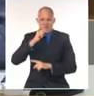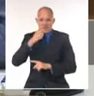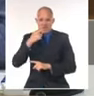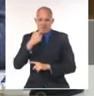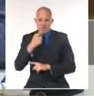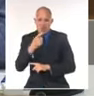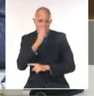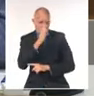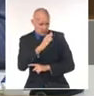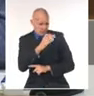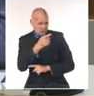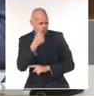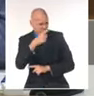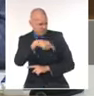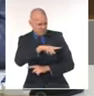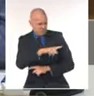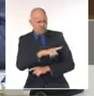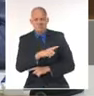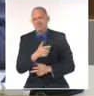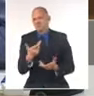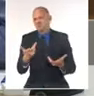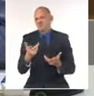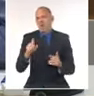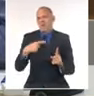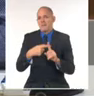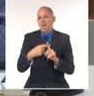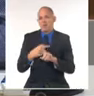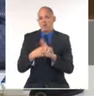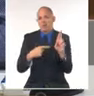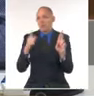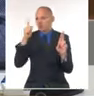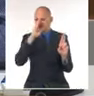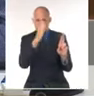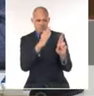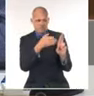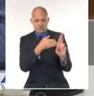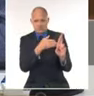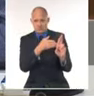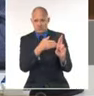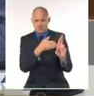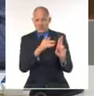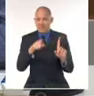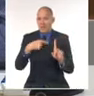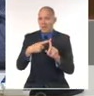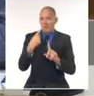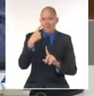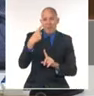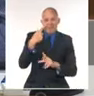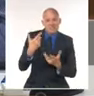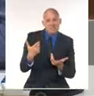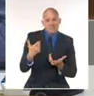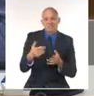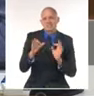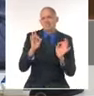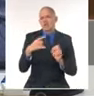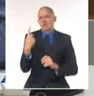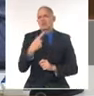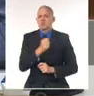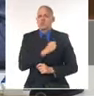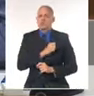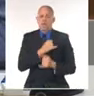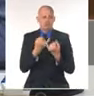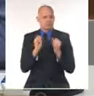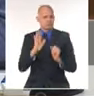Y el desprecio por la revolución cubana. Y el desprecio porque nosotros queramos ser libres,